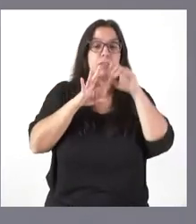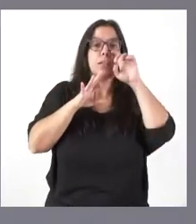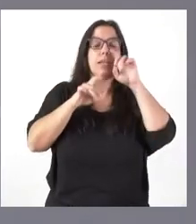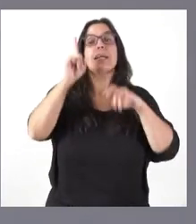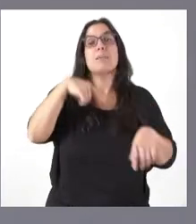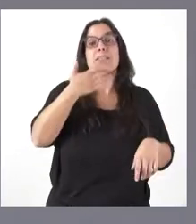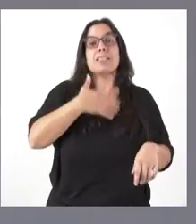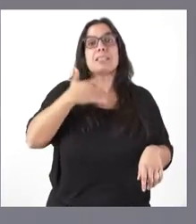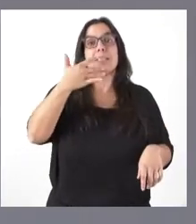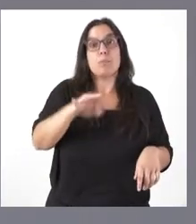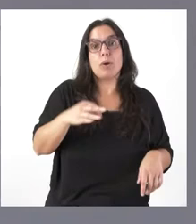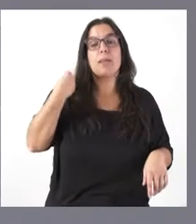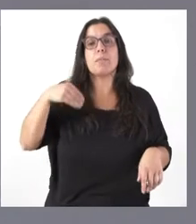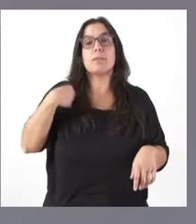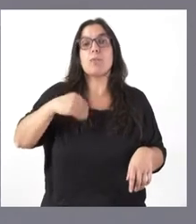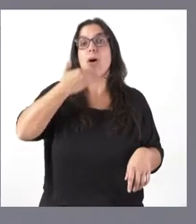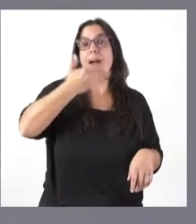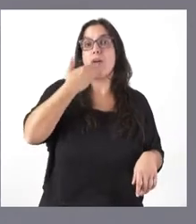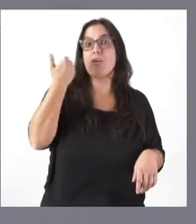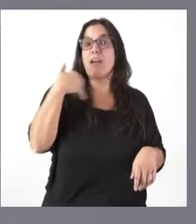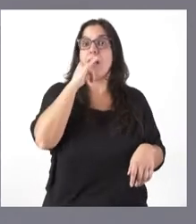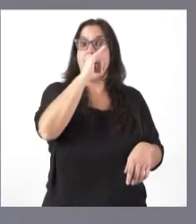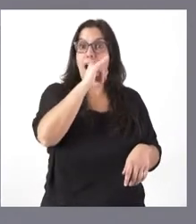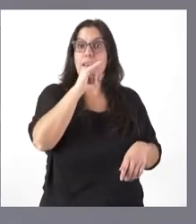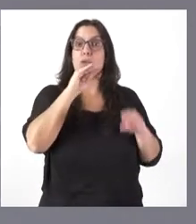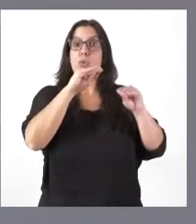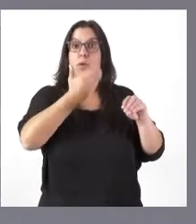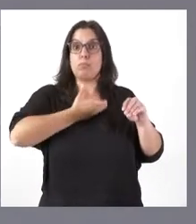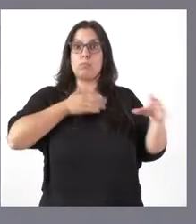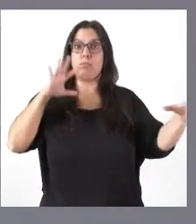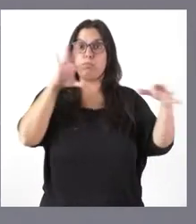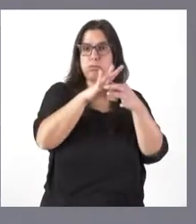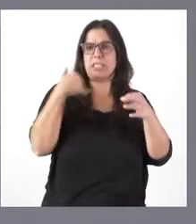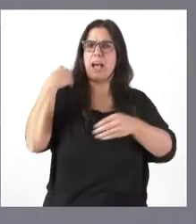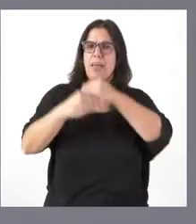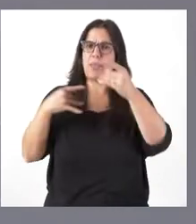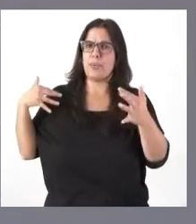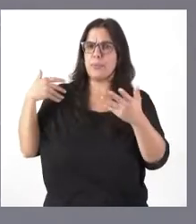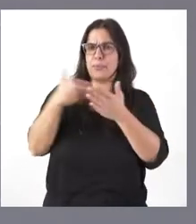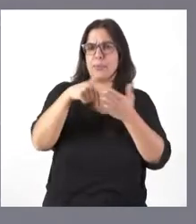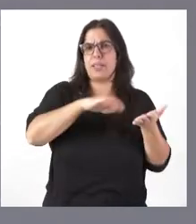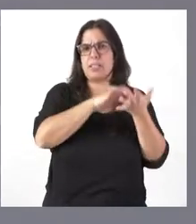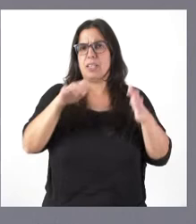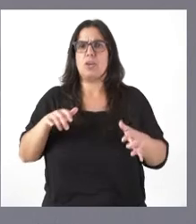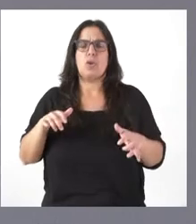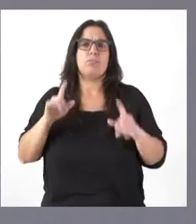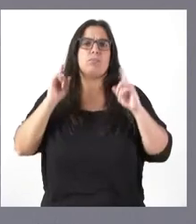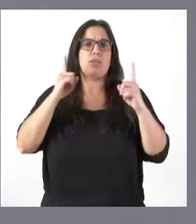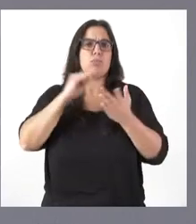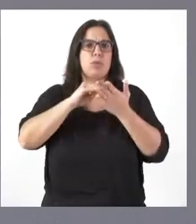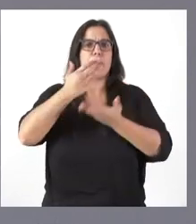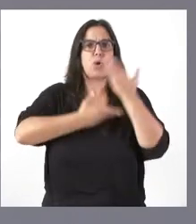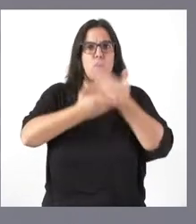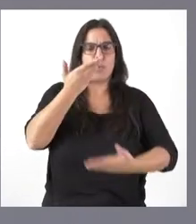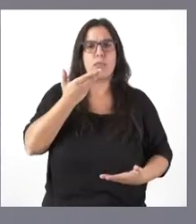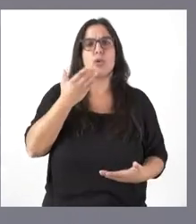a las redes de calor existentes en sus municipios, algo que venimos desarrollando ya en Castilla y León, en muchos casos en colaboración con